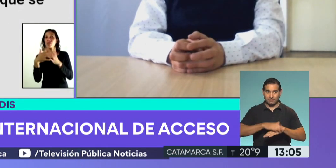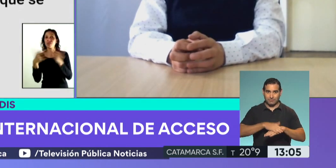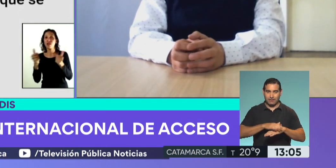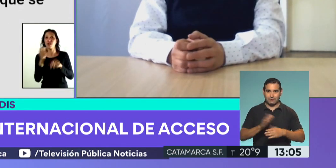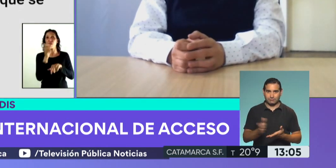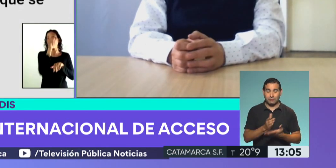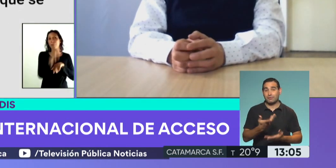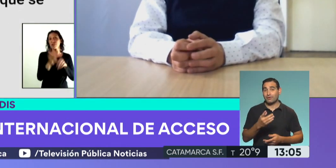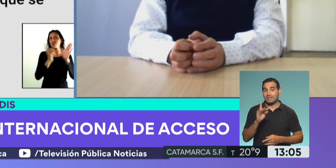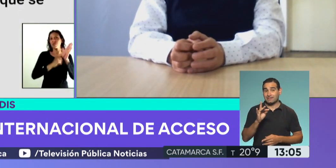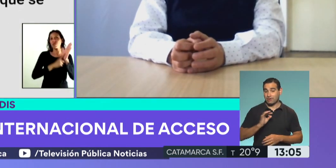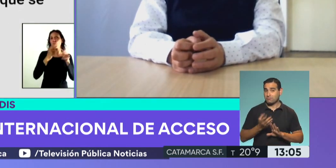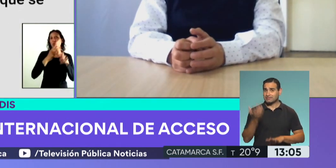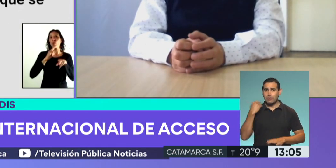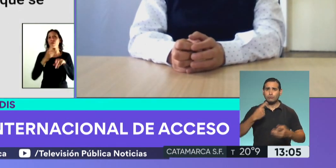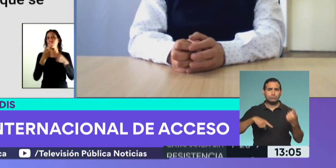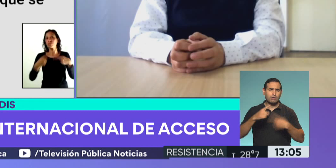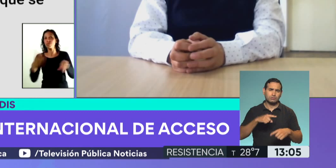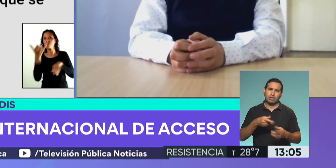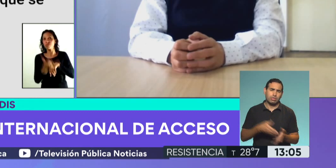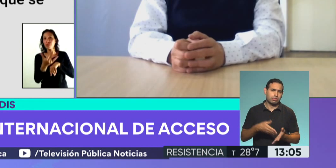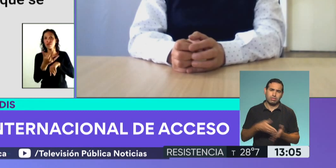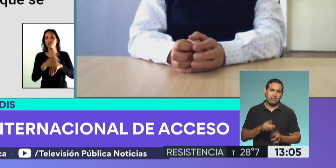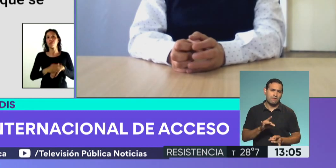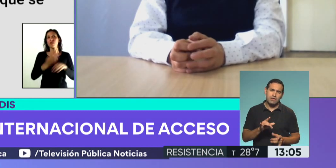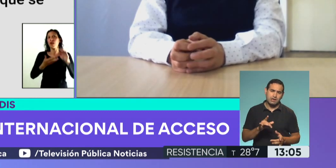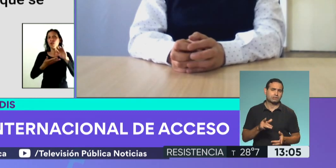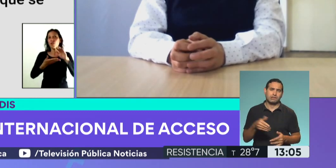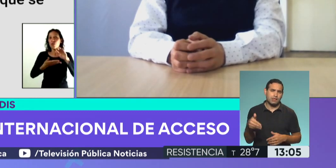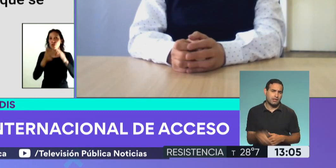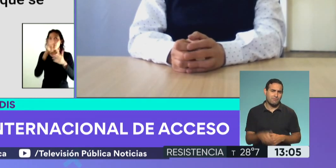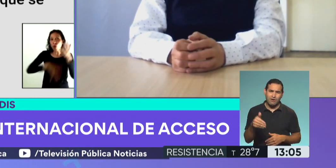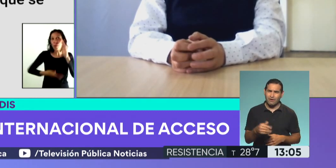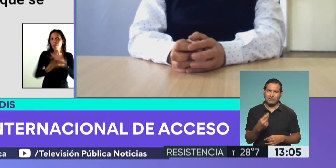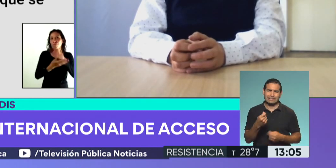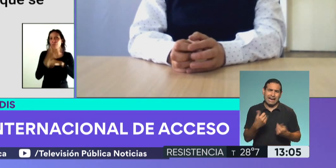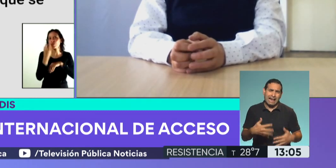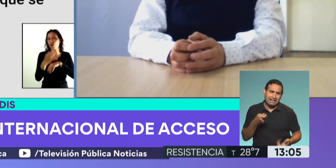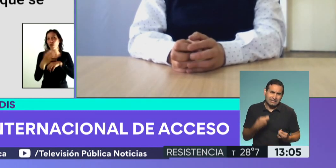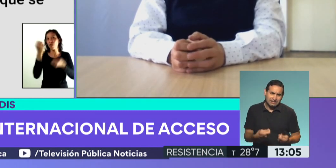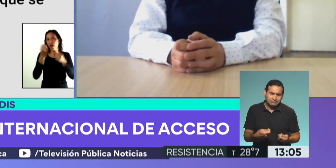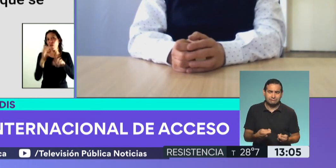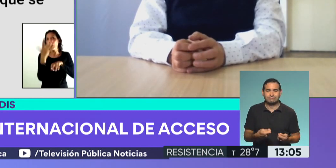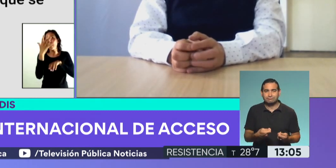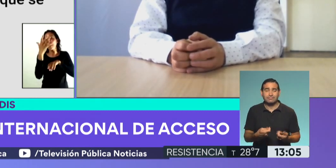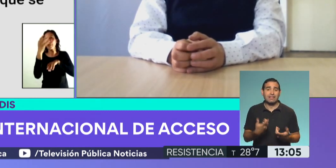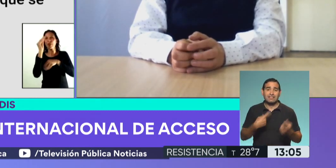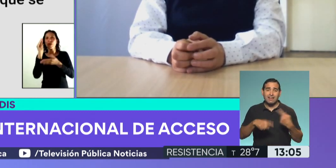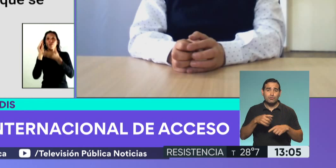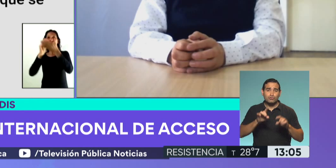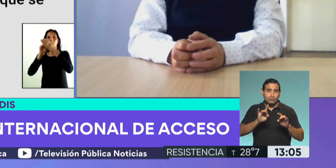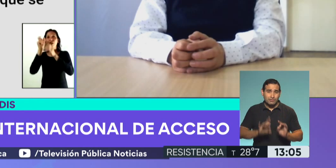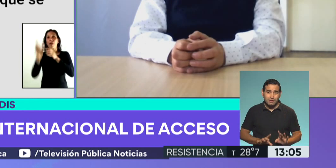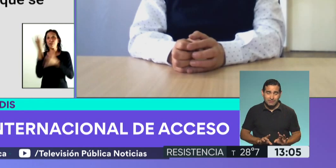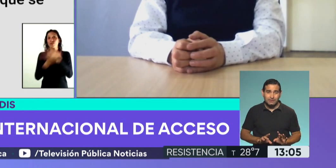diciembre del año pasado era un trámite muy engorroso, muy complicado, caro y que se hacía exclusivamente